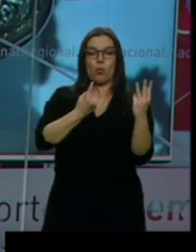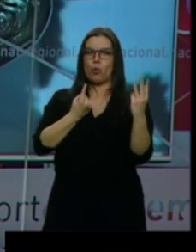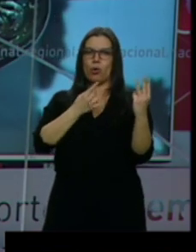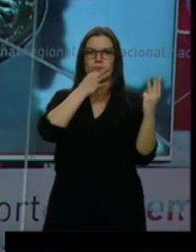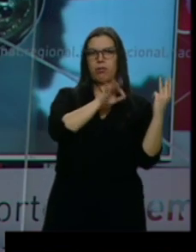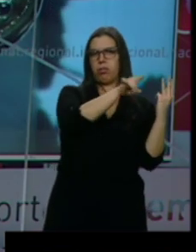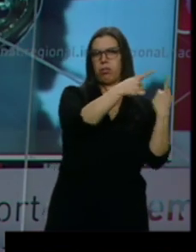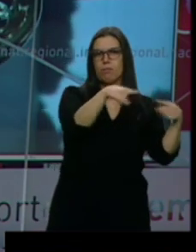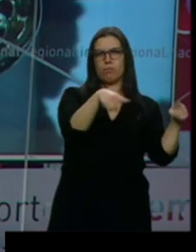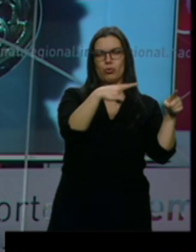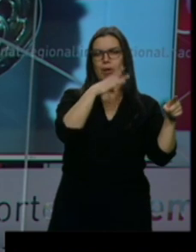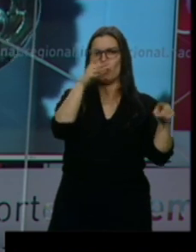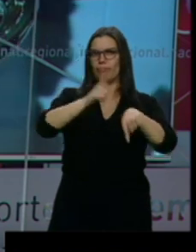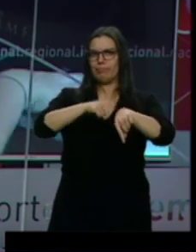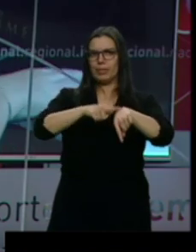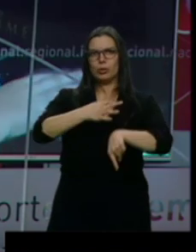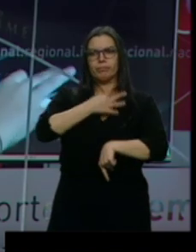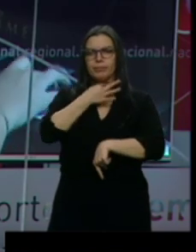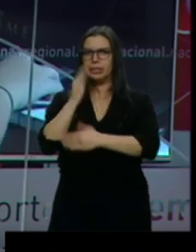La falta de tiempo es el motivo principal.